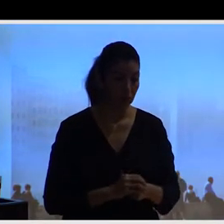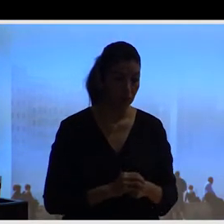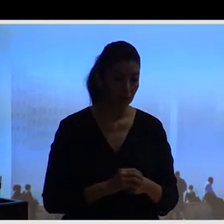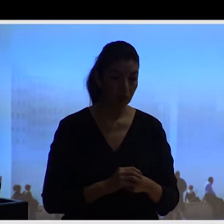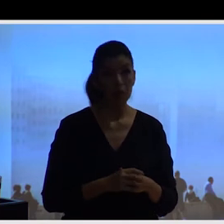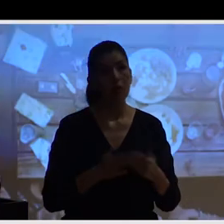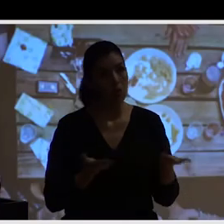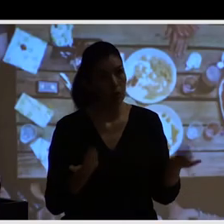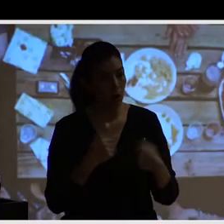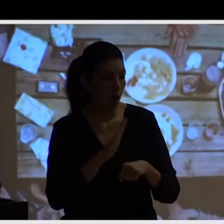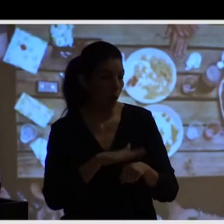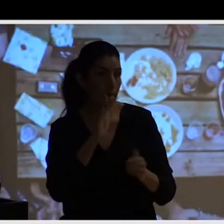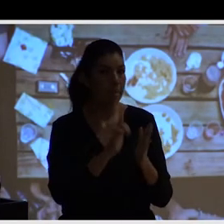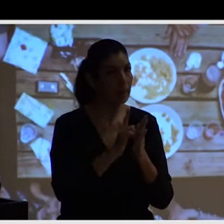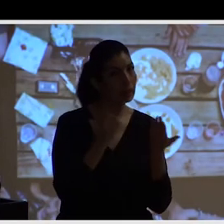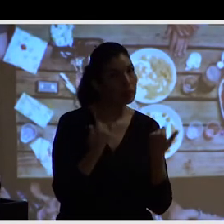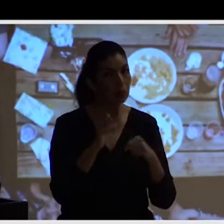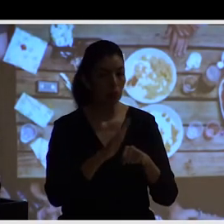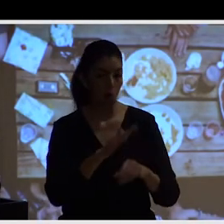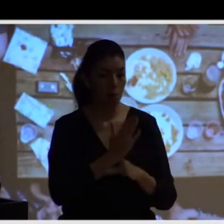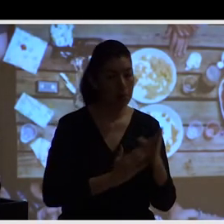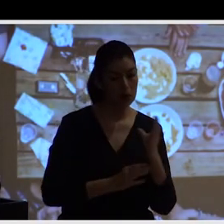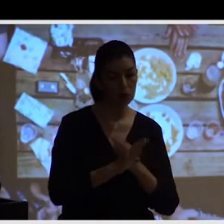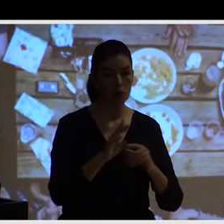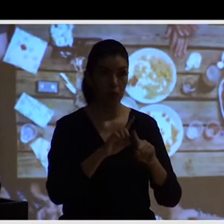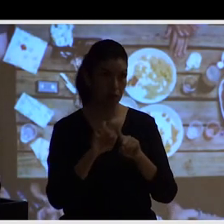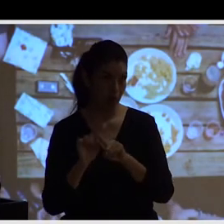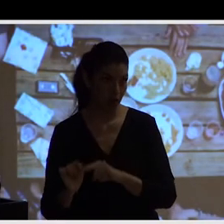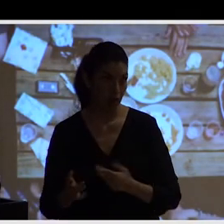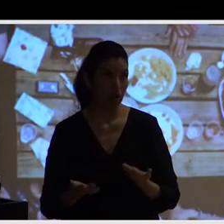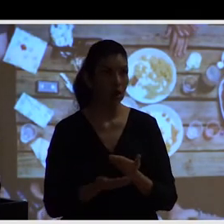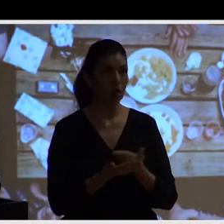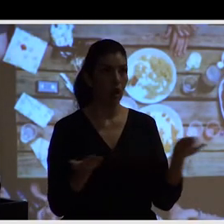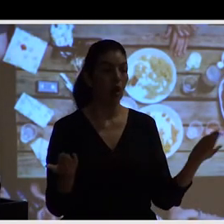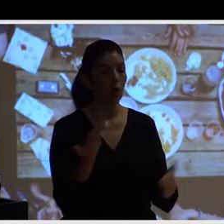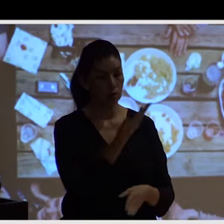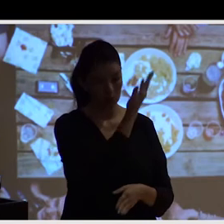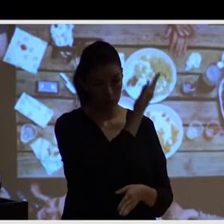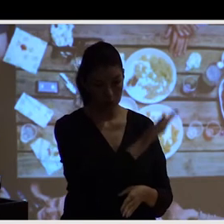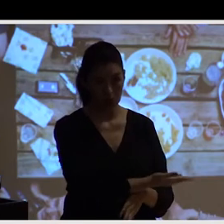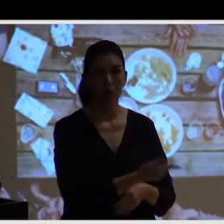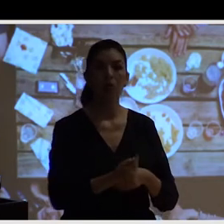cosas, pero quiero pasar un poquito… Este es el primerísimo grupo de estudio. Jan empieza a trabajar con sus